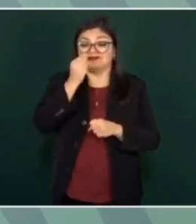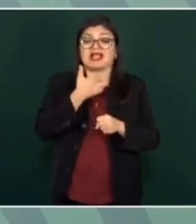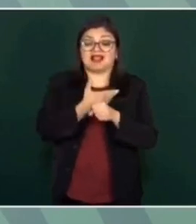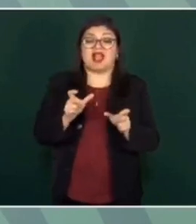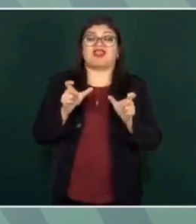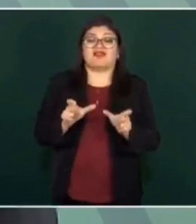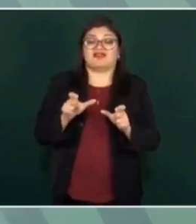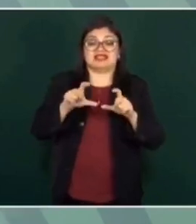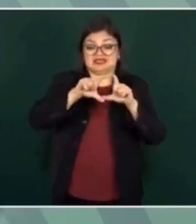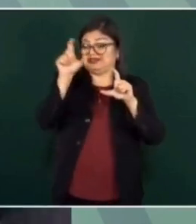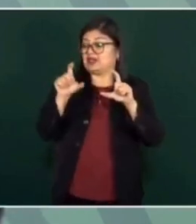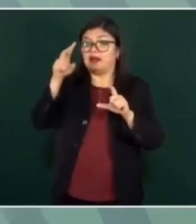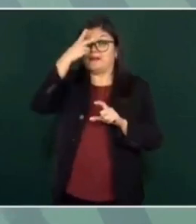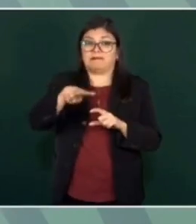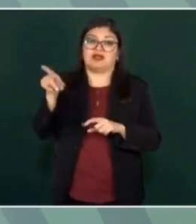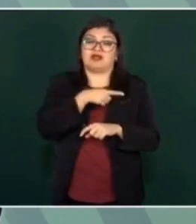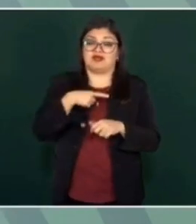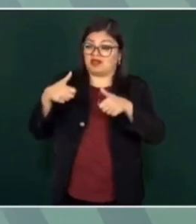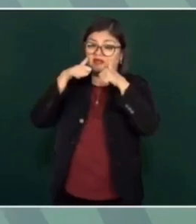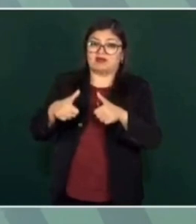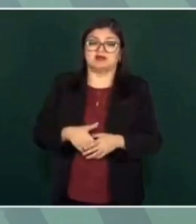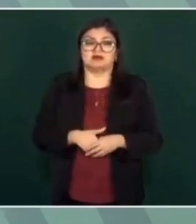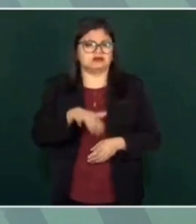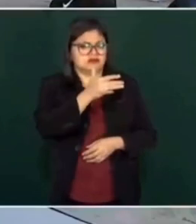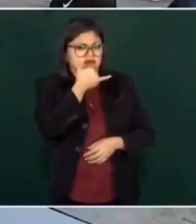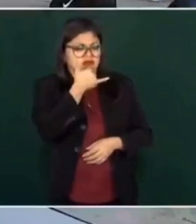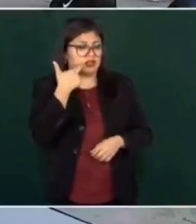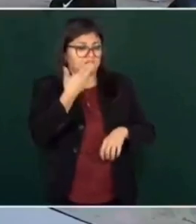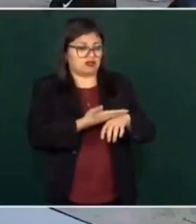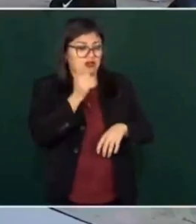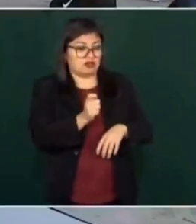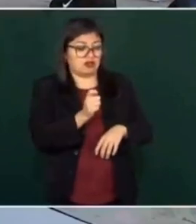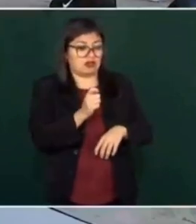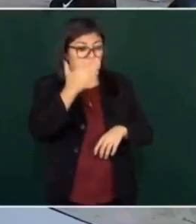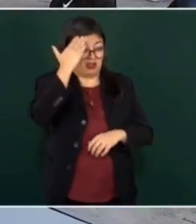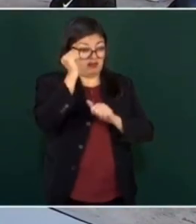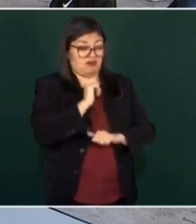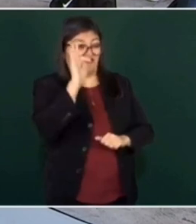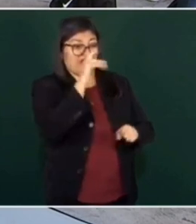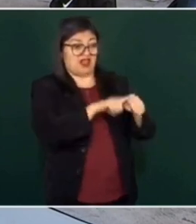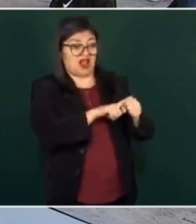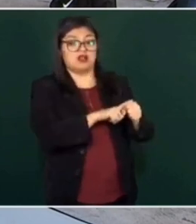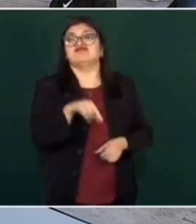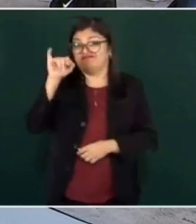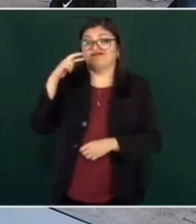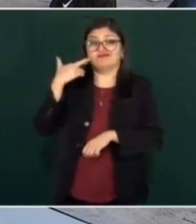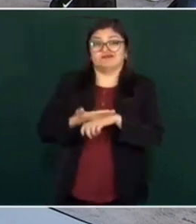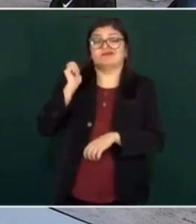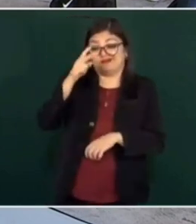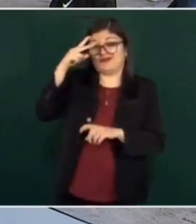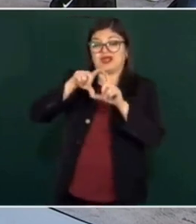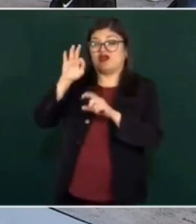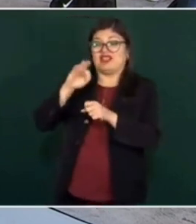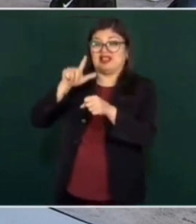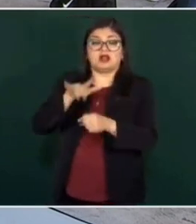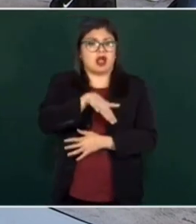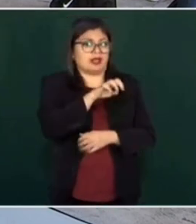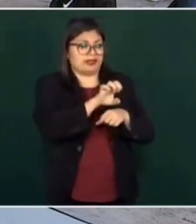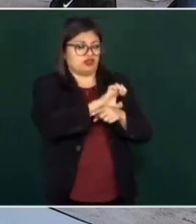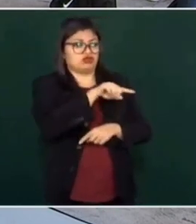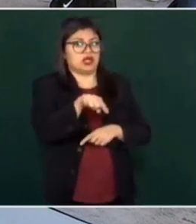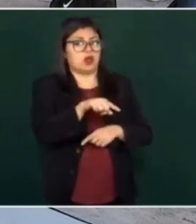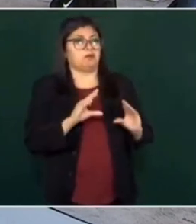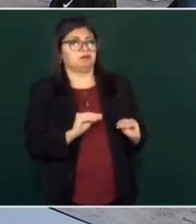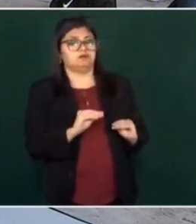Nacional en toda esa zona. ¿La responsabilidad de la seguridad es de autoridades federales? Sí, es de autoridades federales. ¿Ellos serían como los